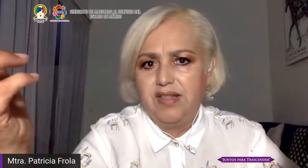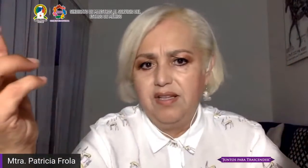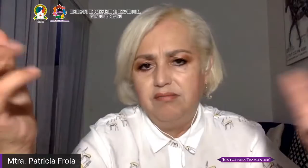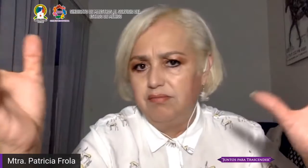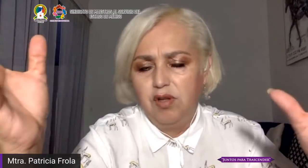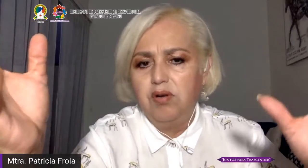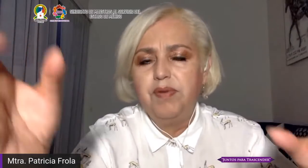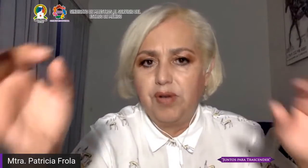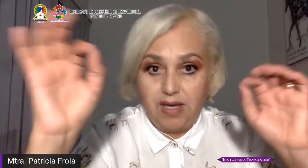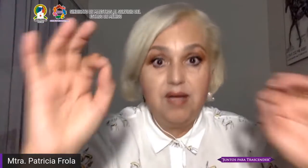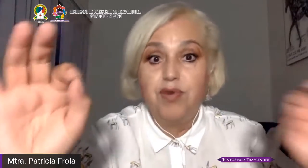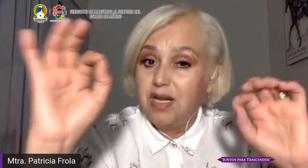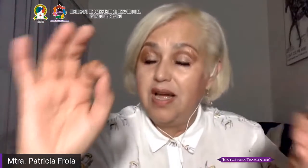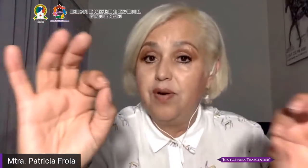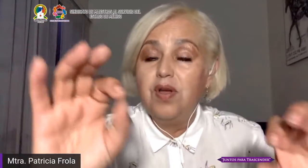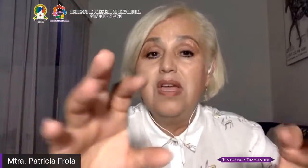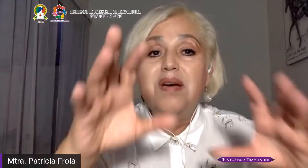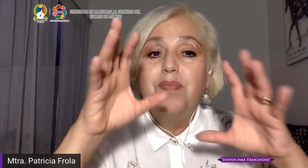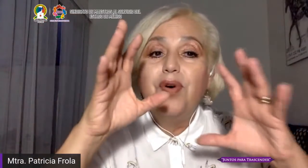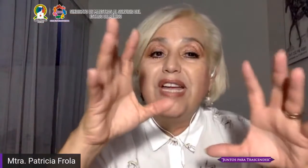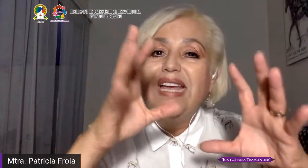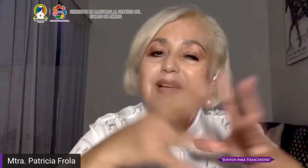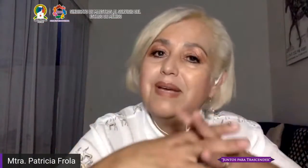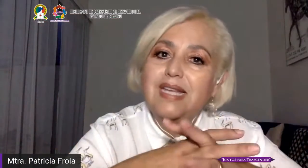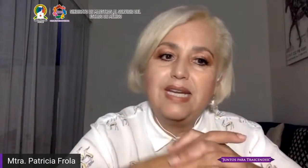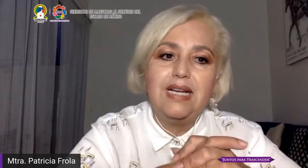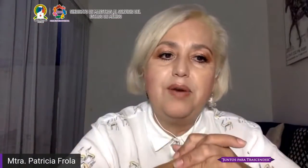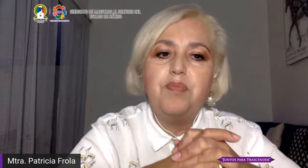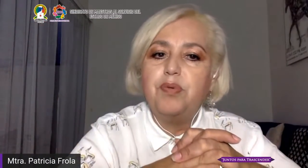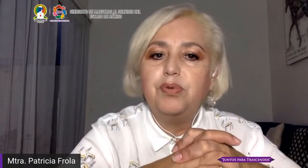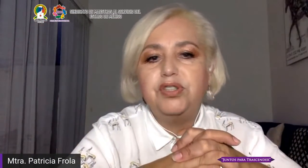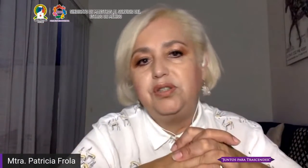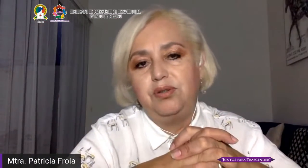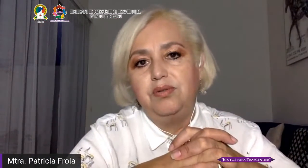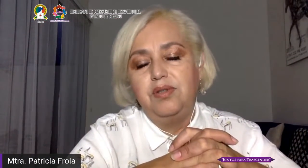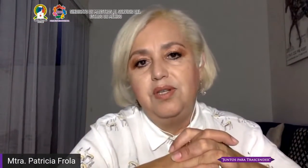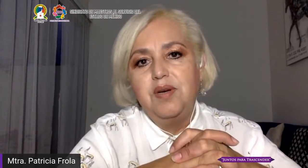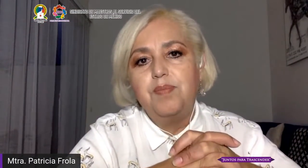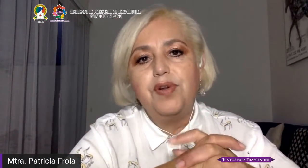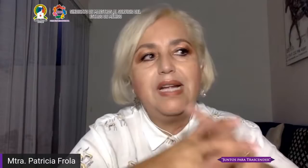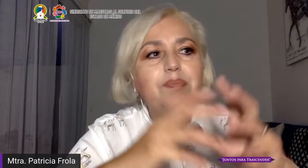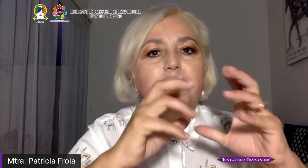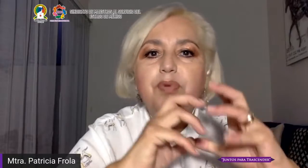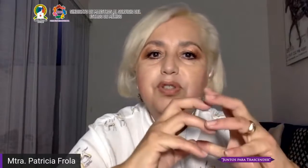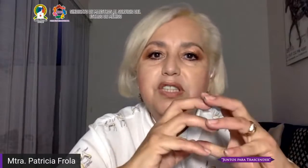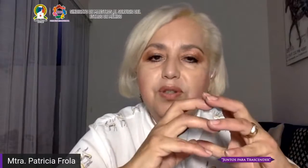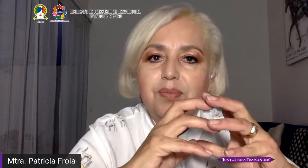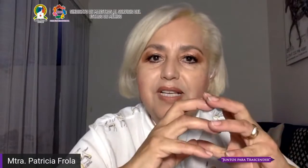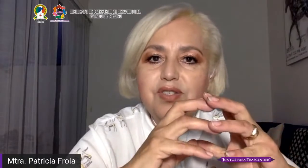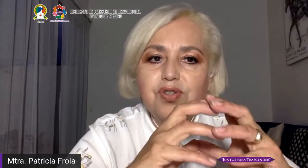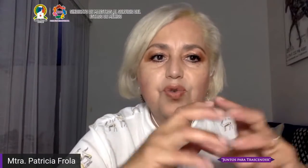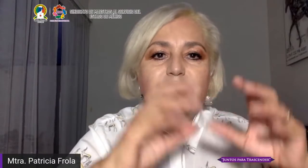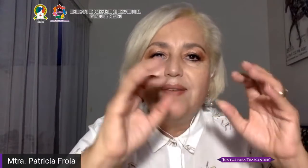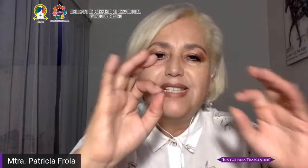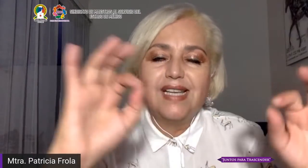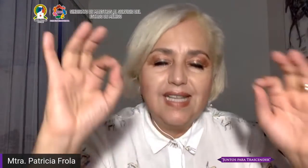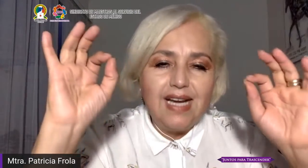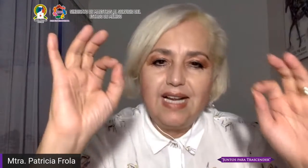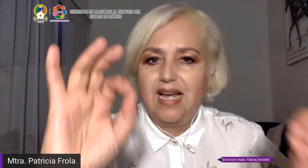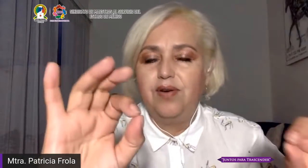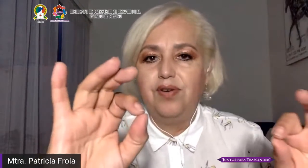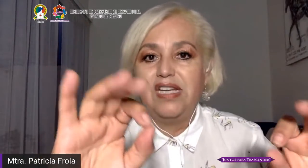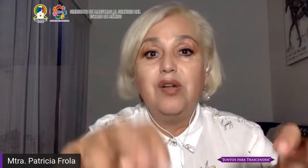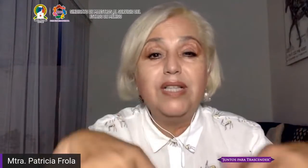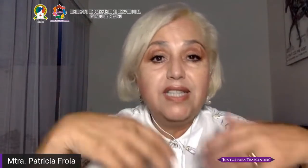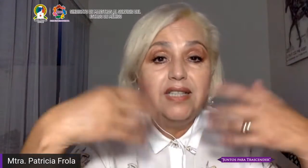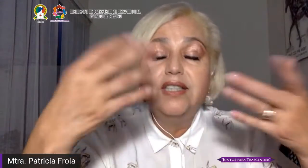párrafo grande no pero que quede muy claro porque debe quedar claro el propósito porque el propósito maestros una vez que